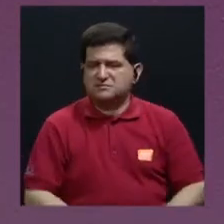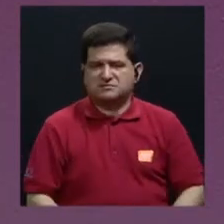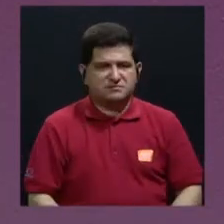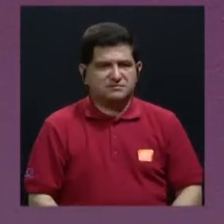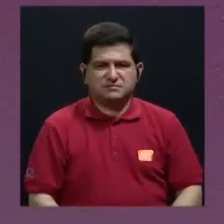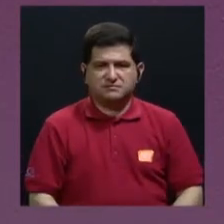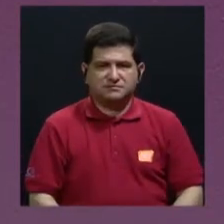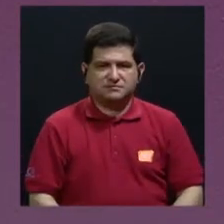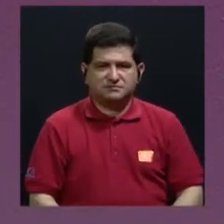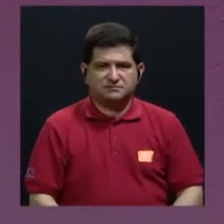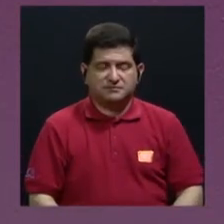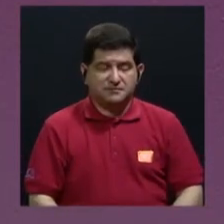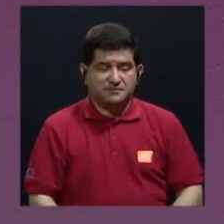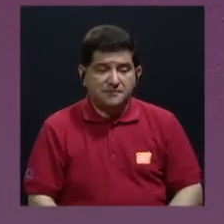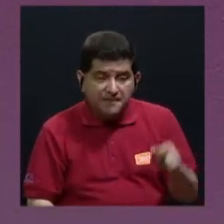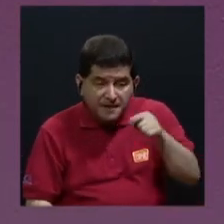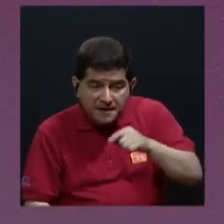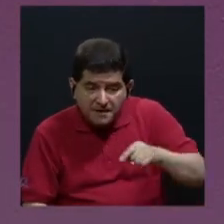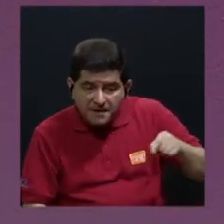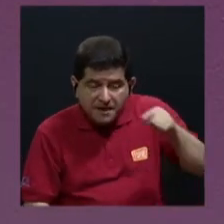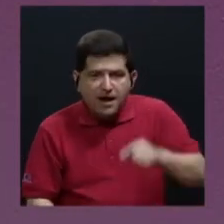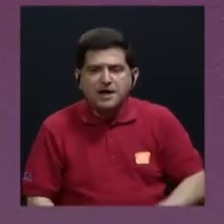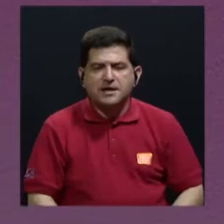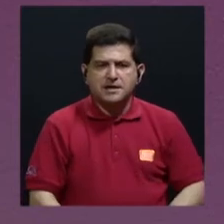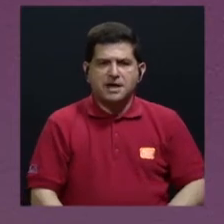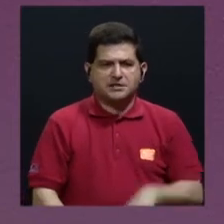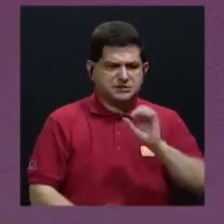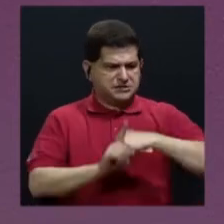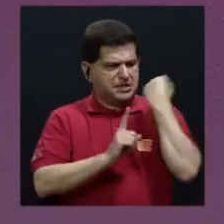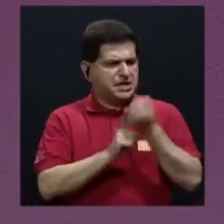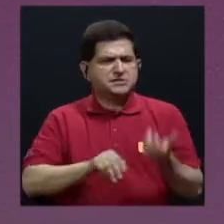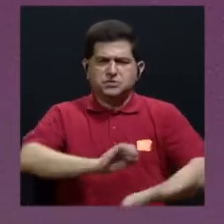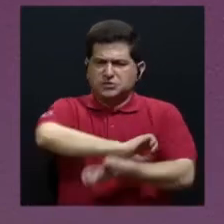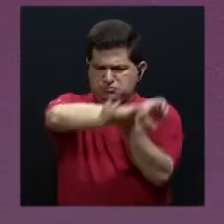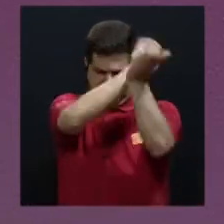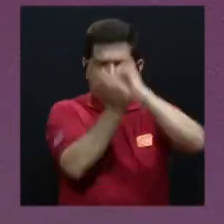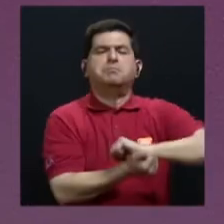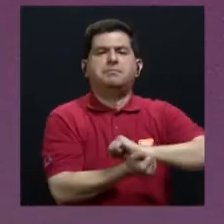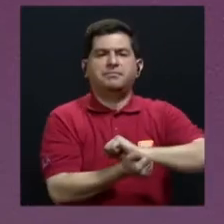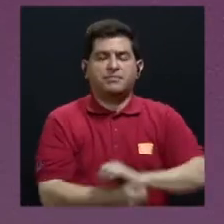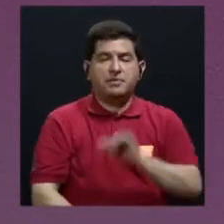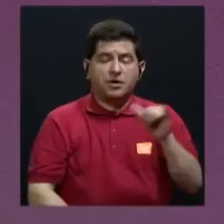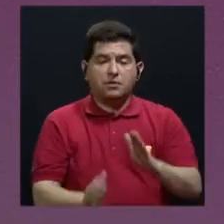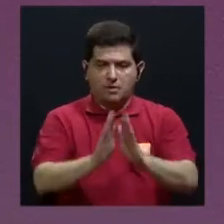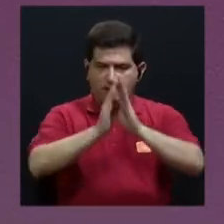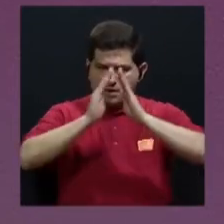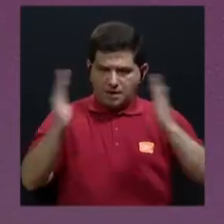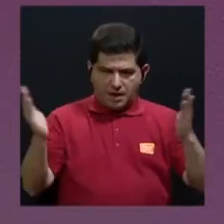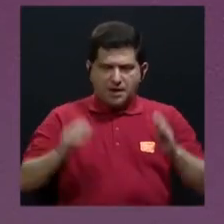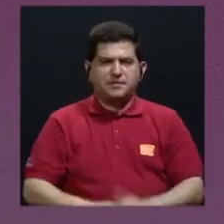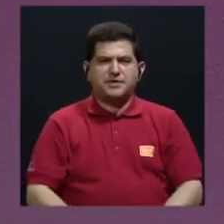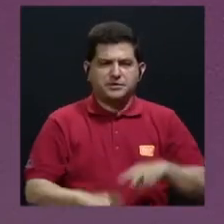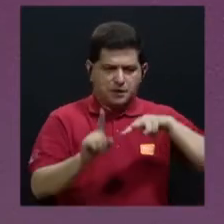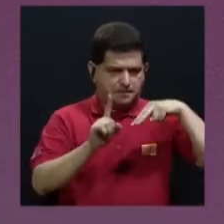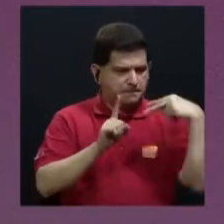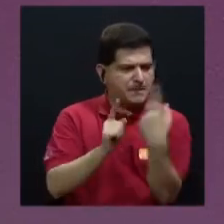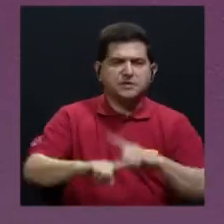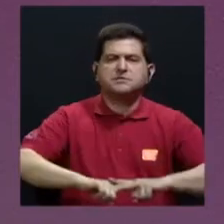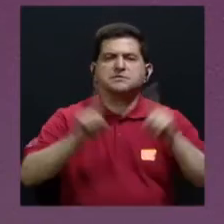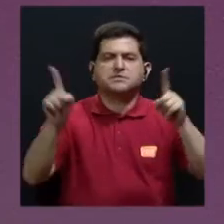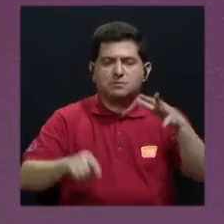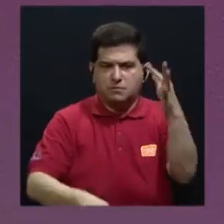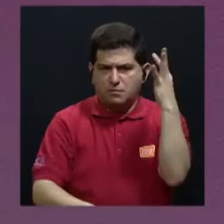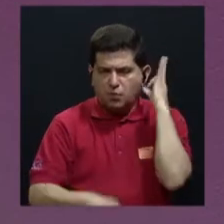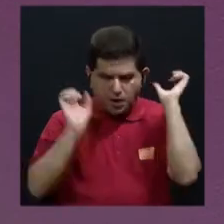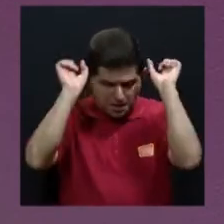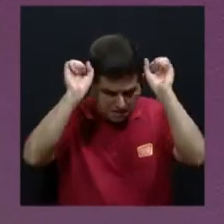han, digamos, roto esquemas, han abierto también una mirada distinta para que las